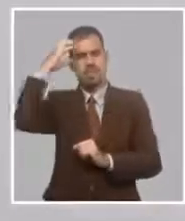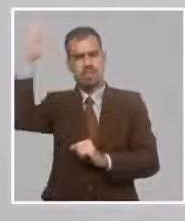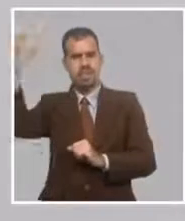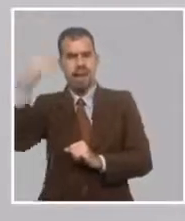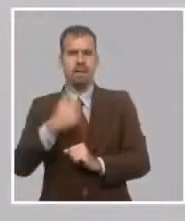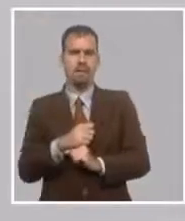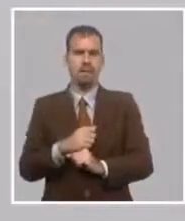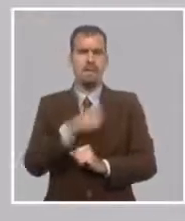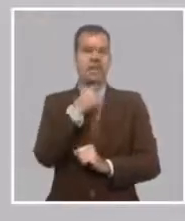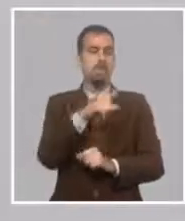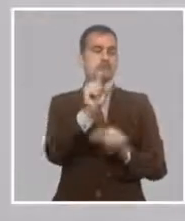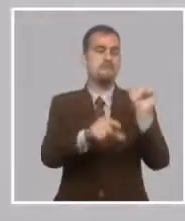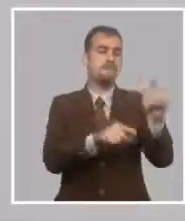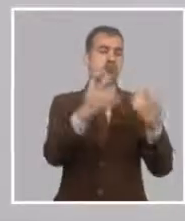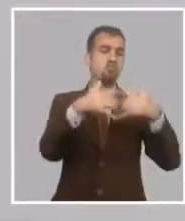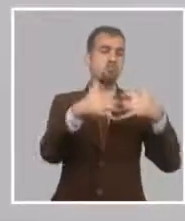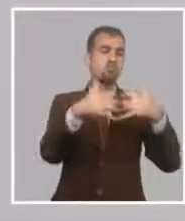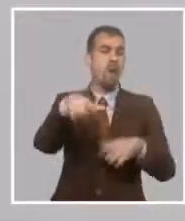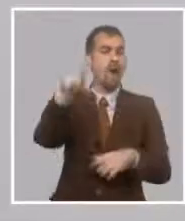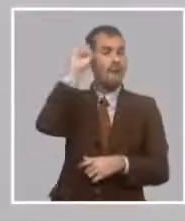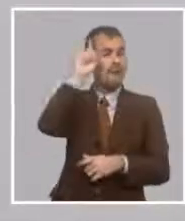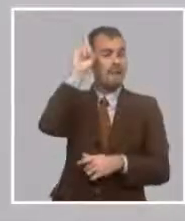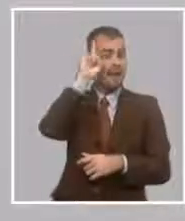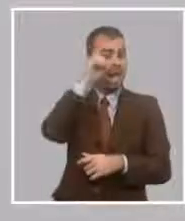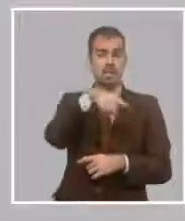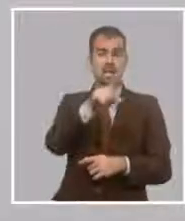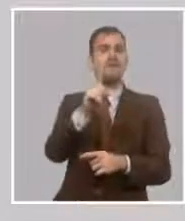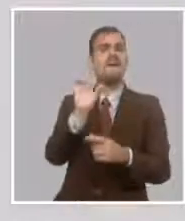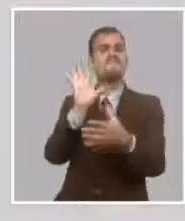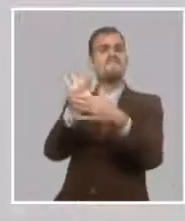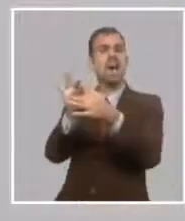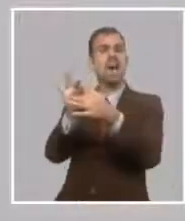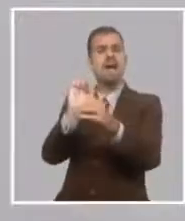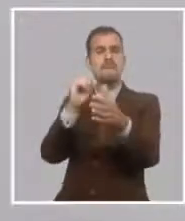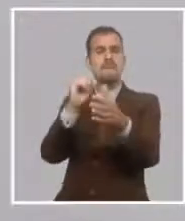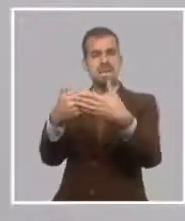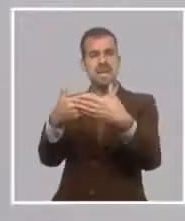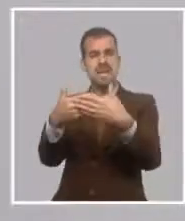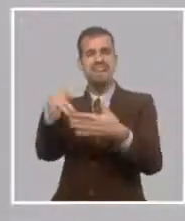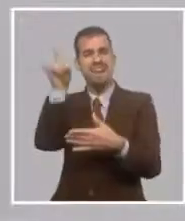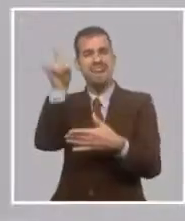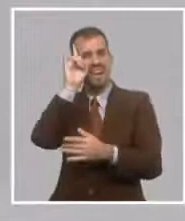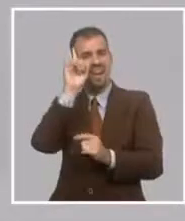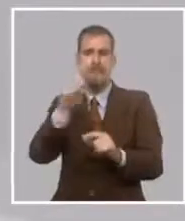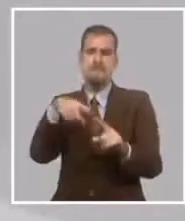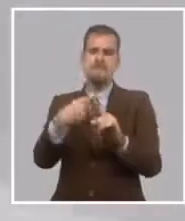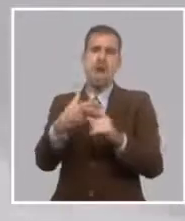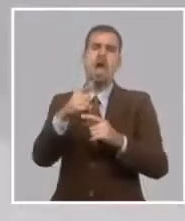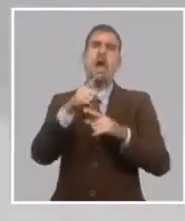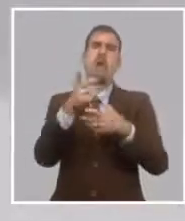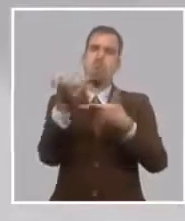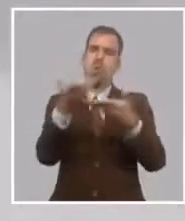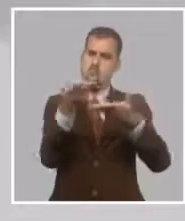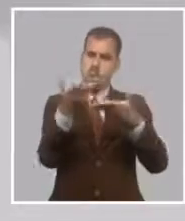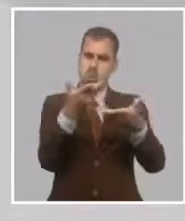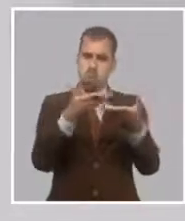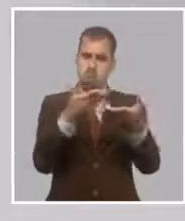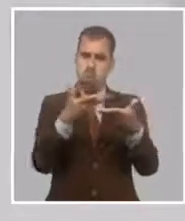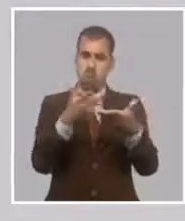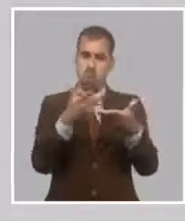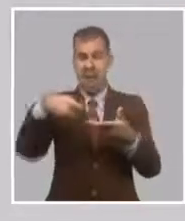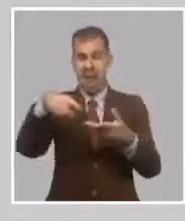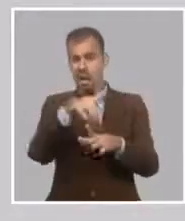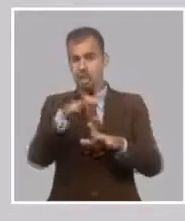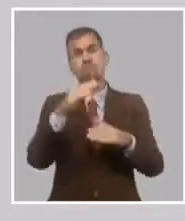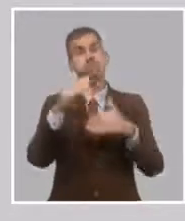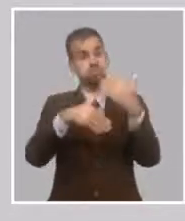por ejemplo, los lecheros con las empresas lácteas, con comercio, con acopio, y eso lleva a un